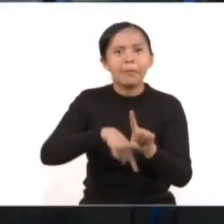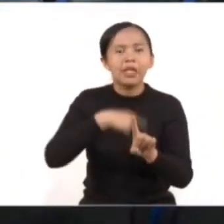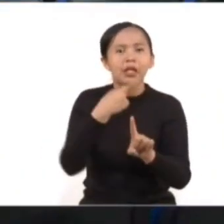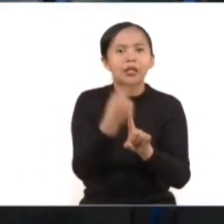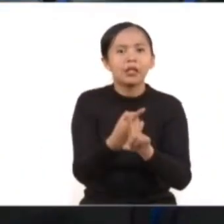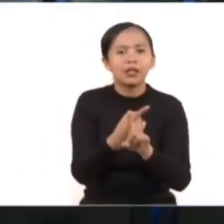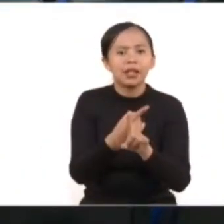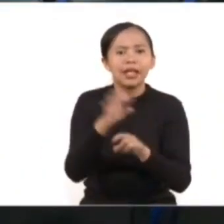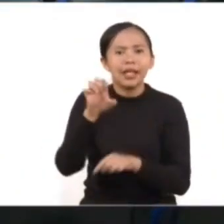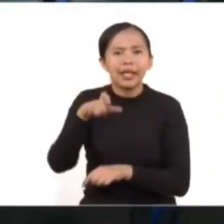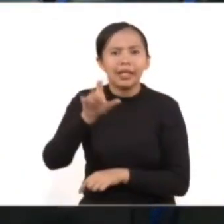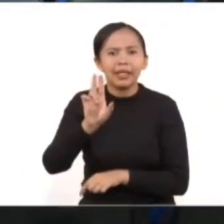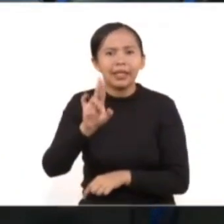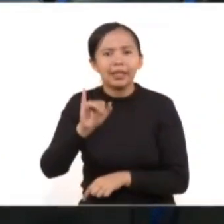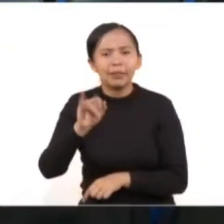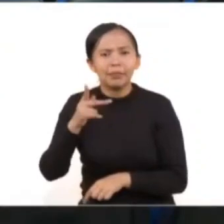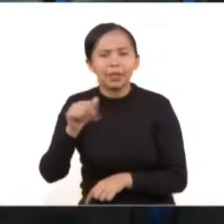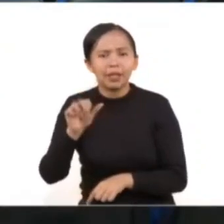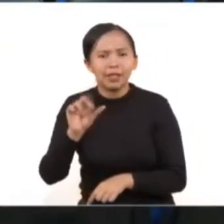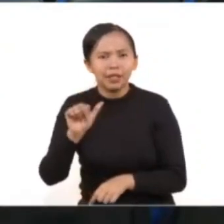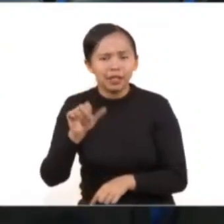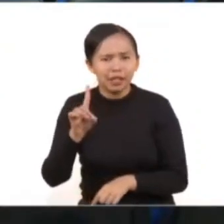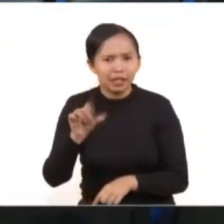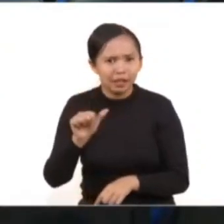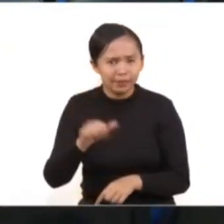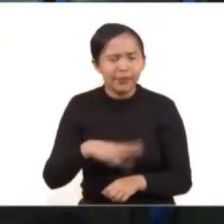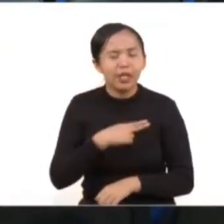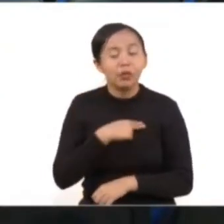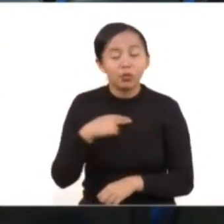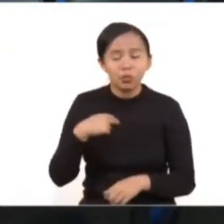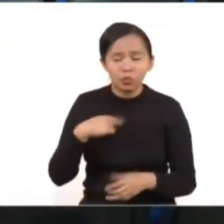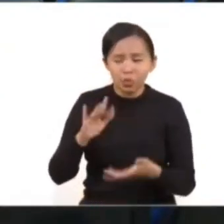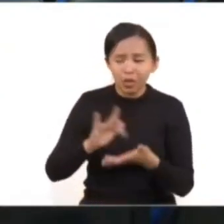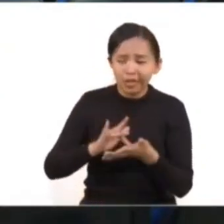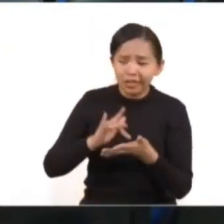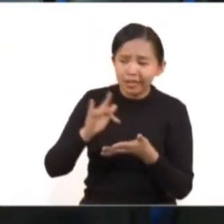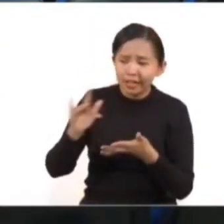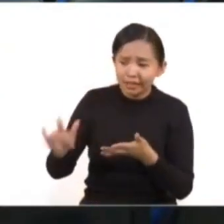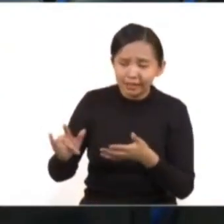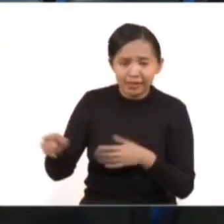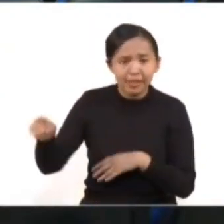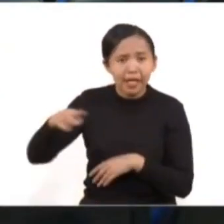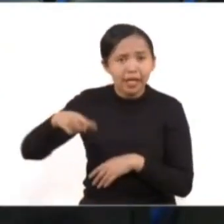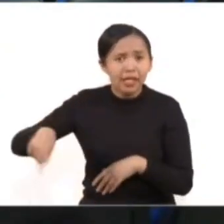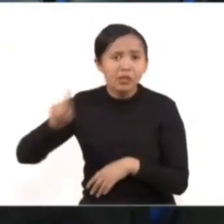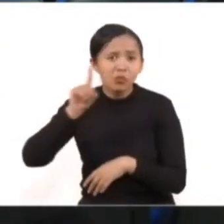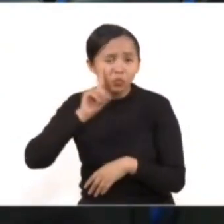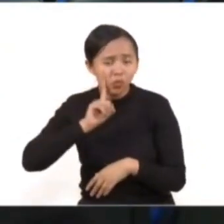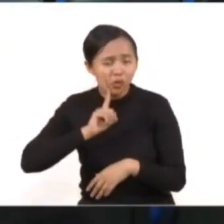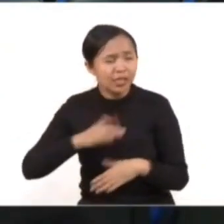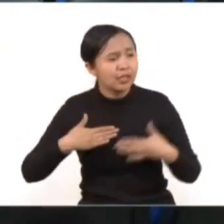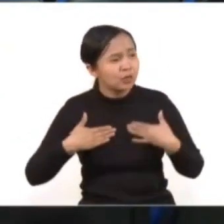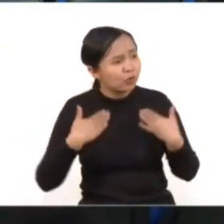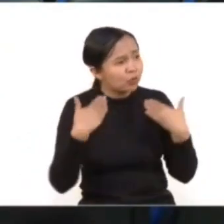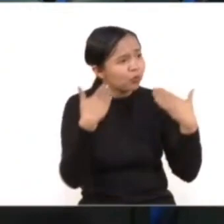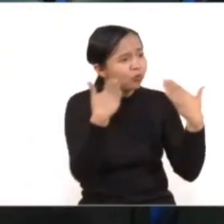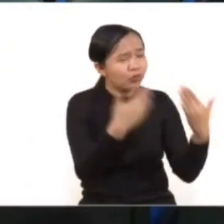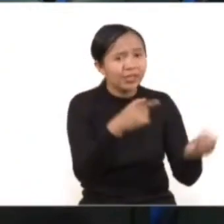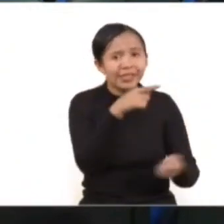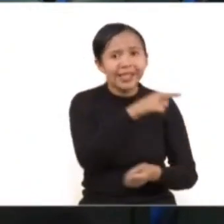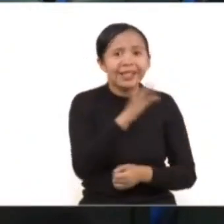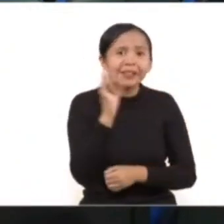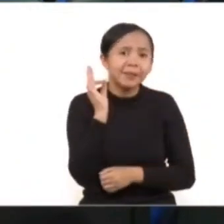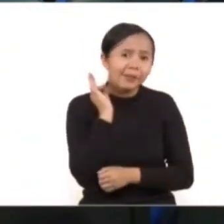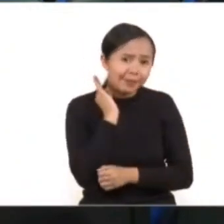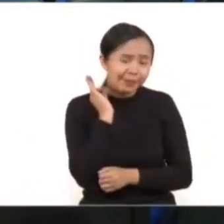violación equiparada. Agradecemos la confianza que las víctimas siguen depositando